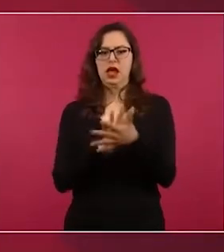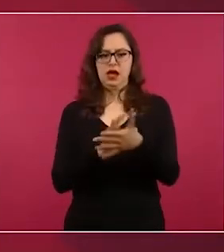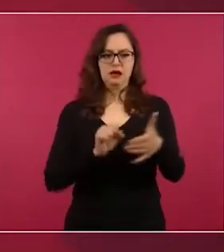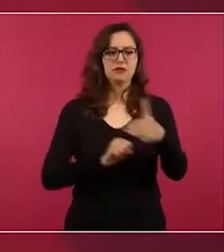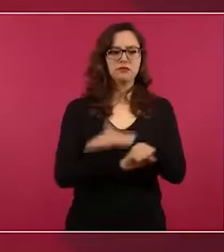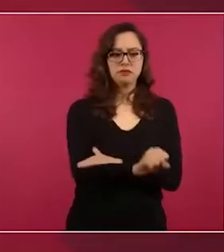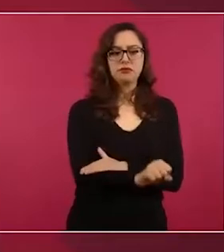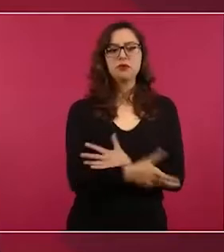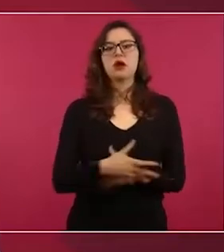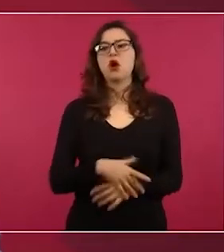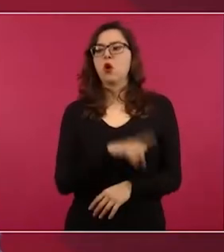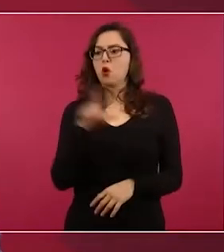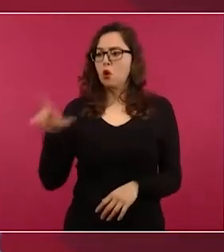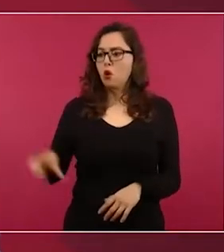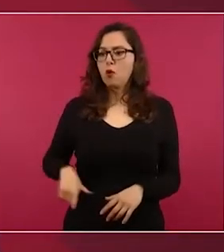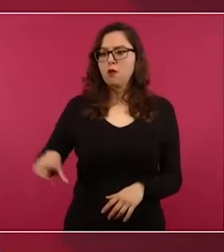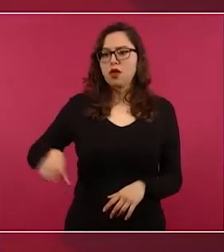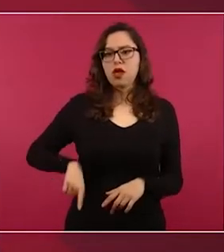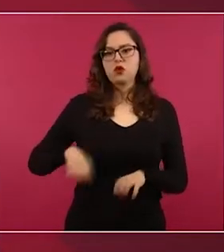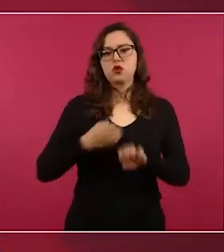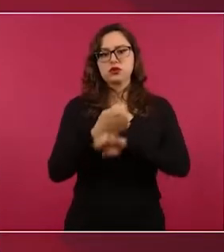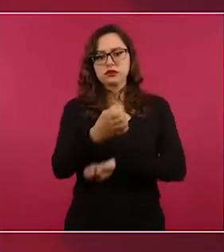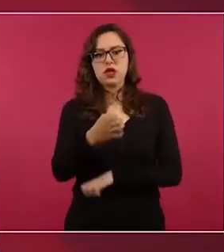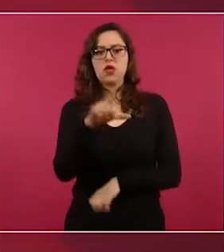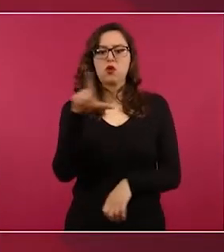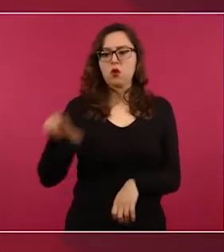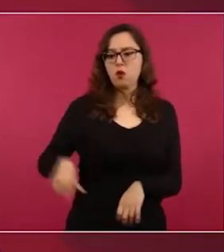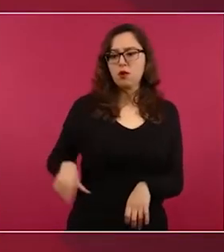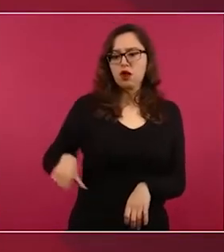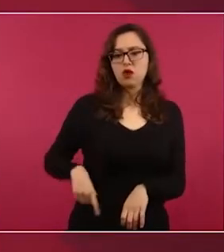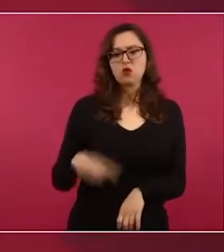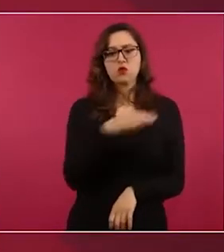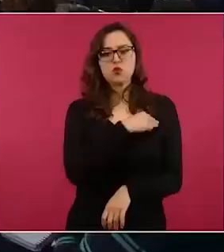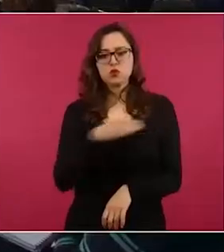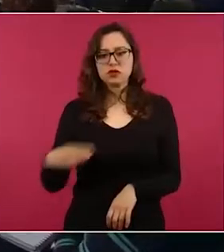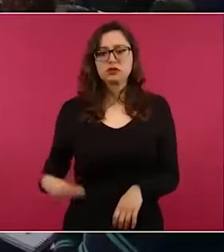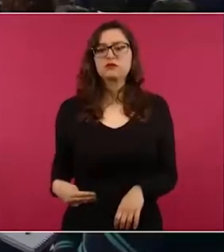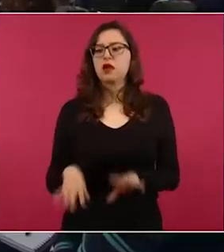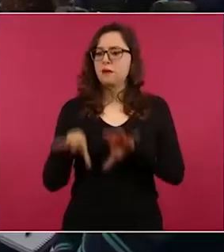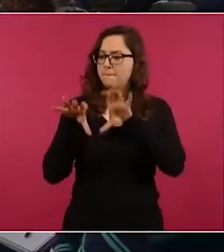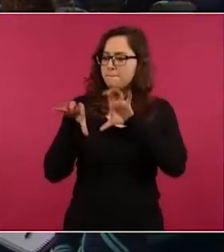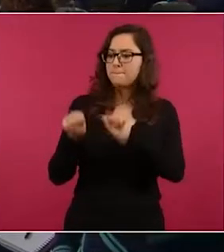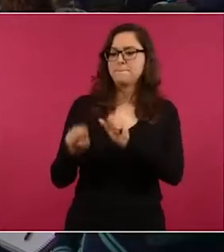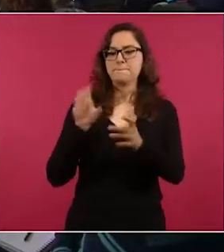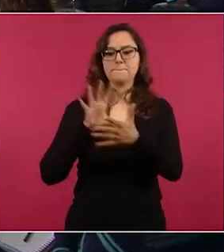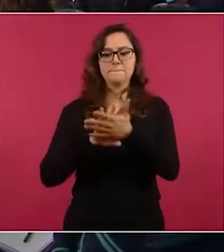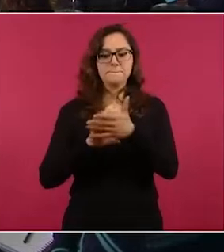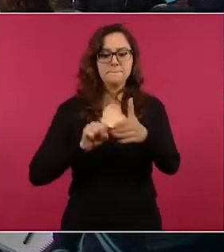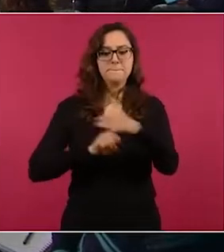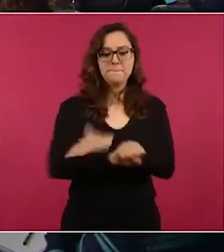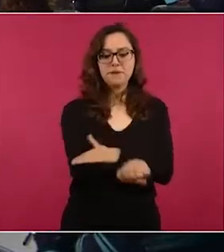locales, como el exprocurador